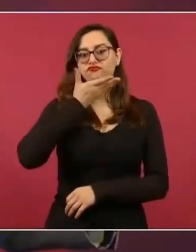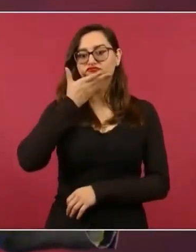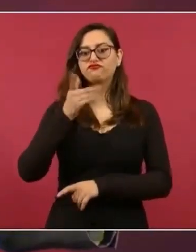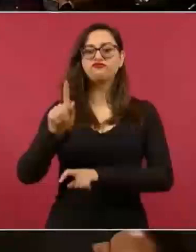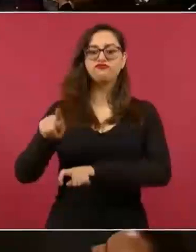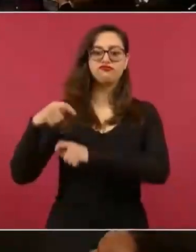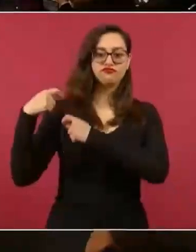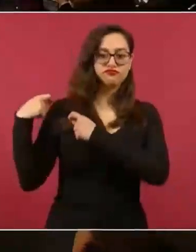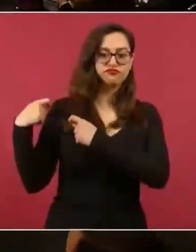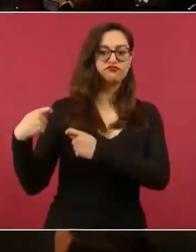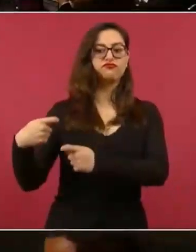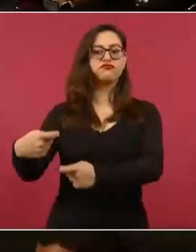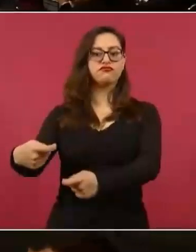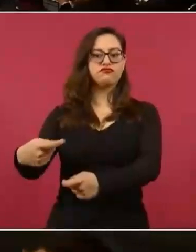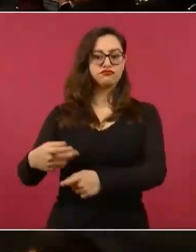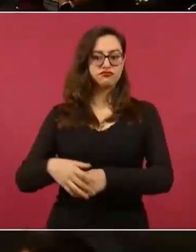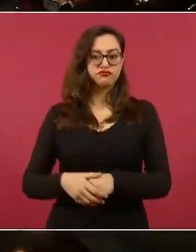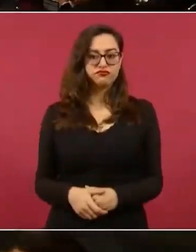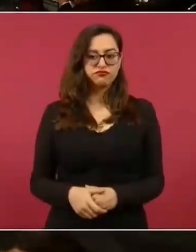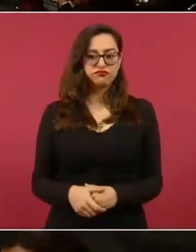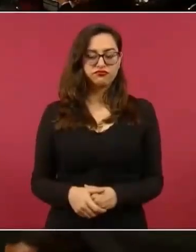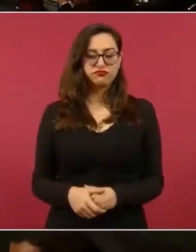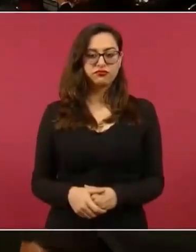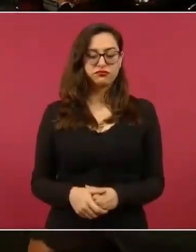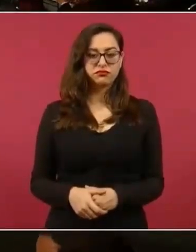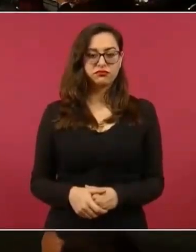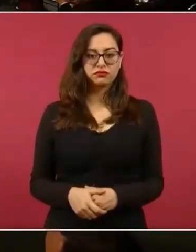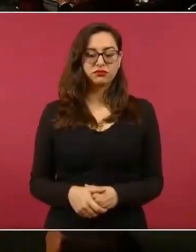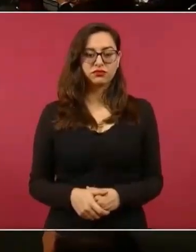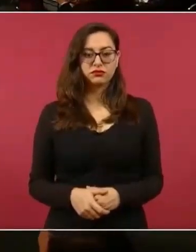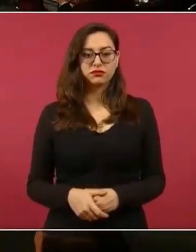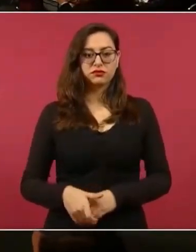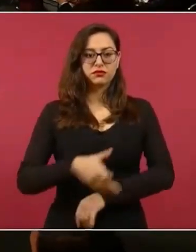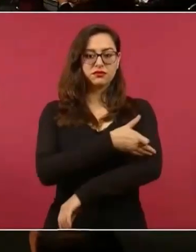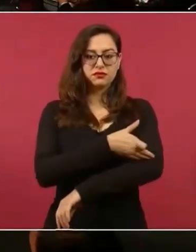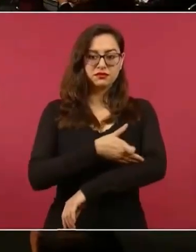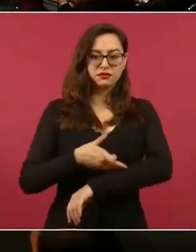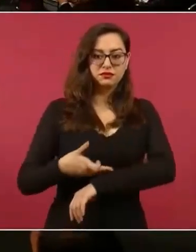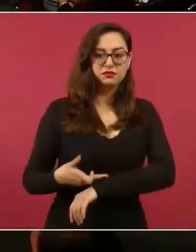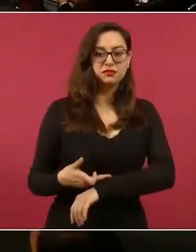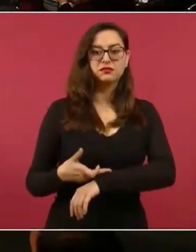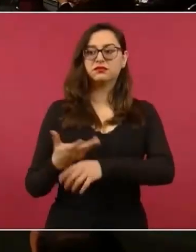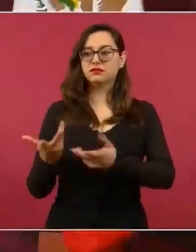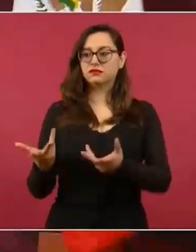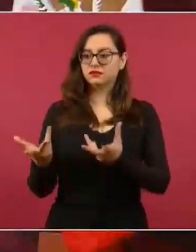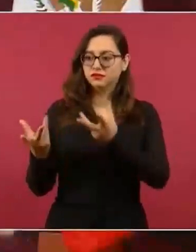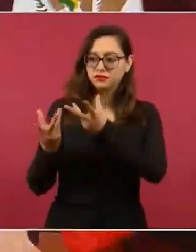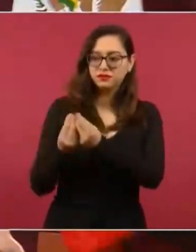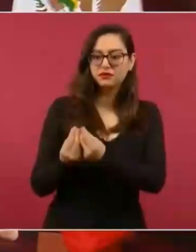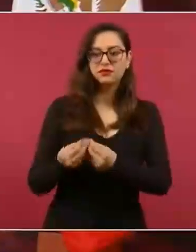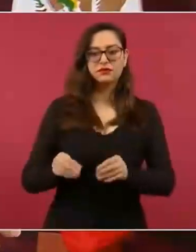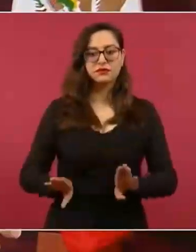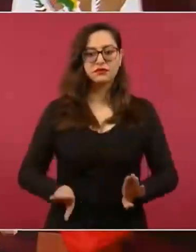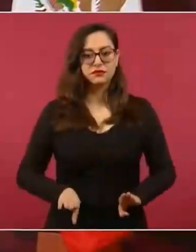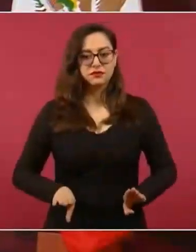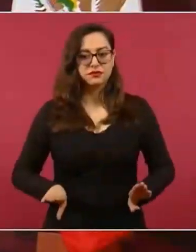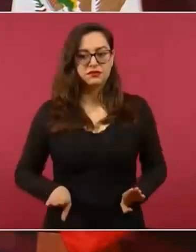la familia, los valores.